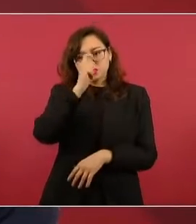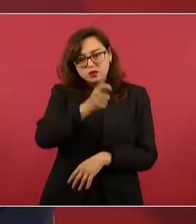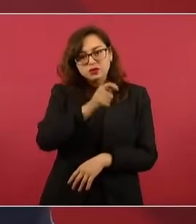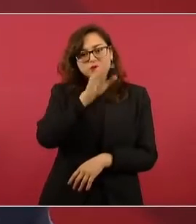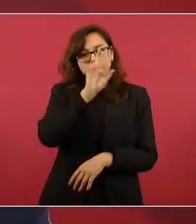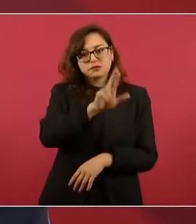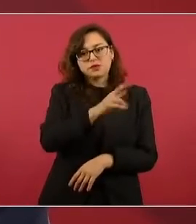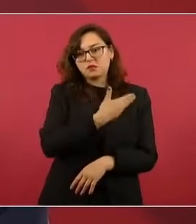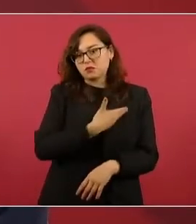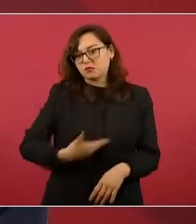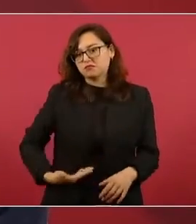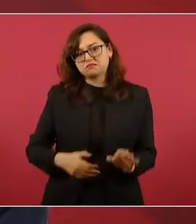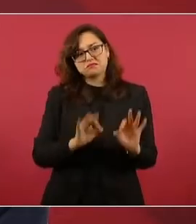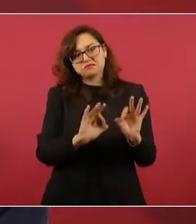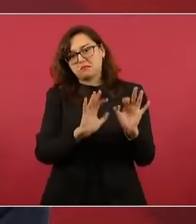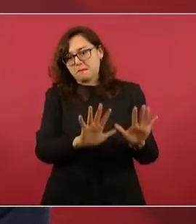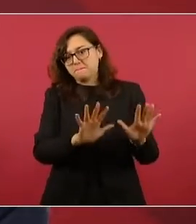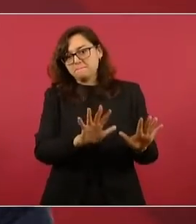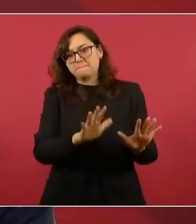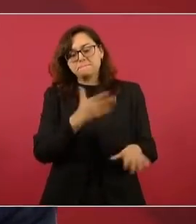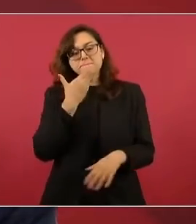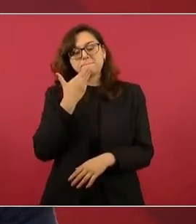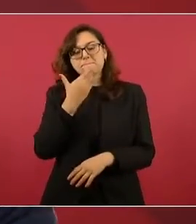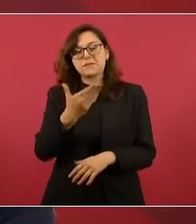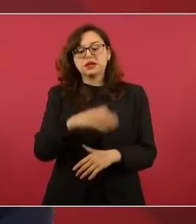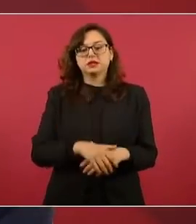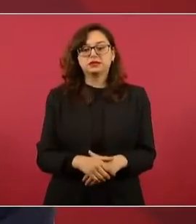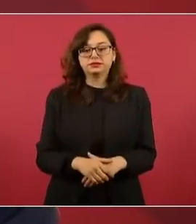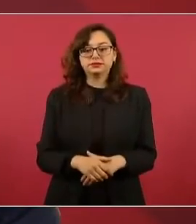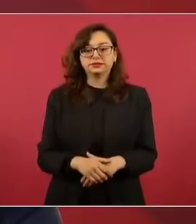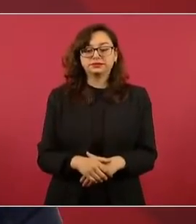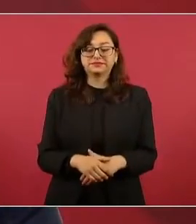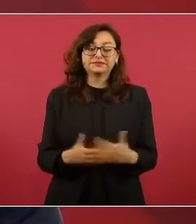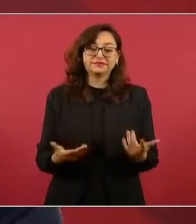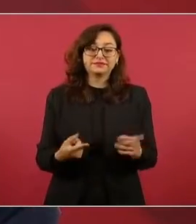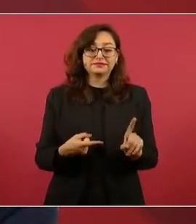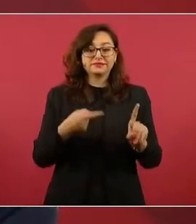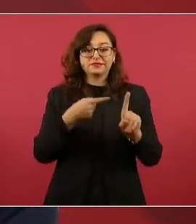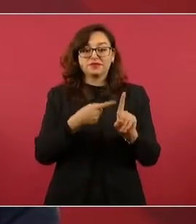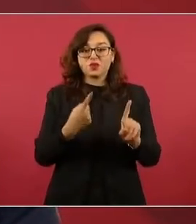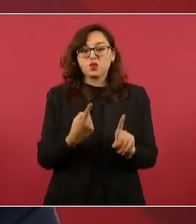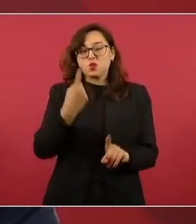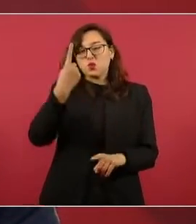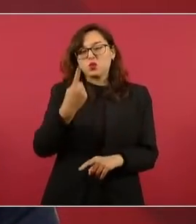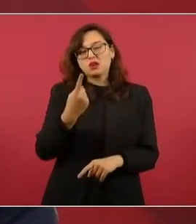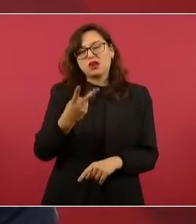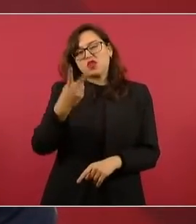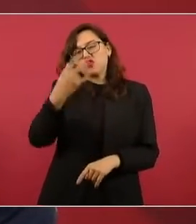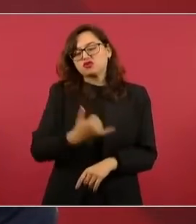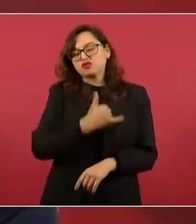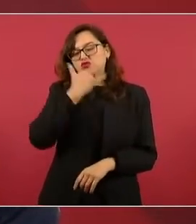un gran presidente, sólo tuvo una o dos manchas, pero